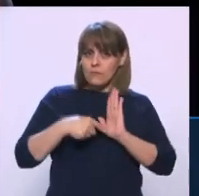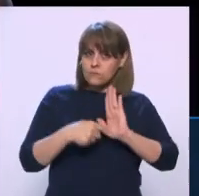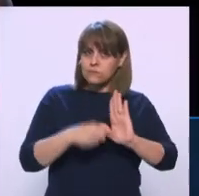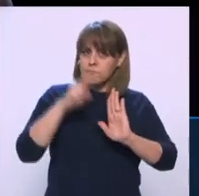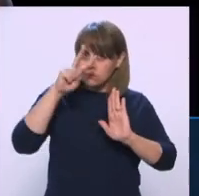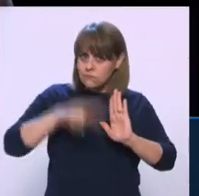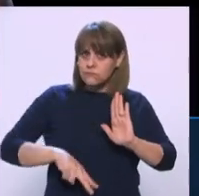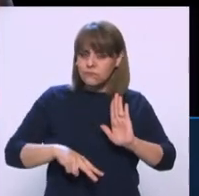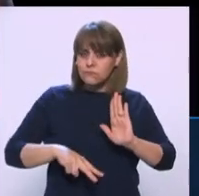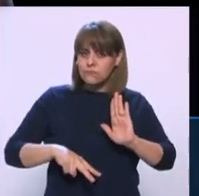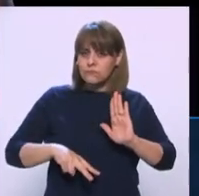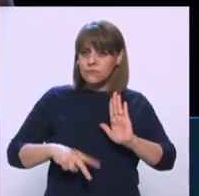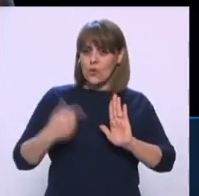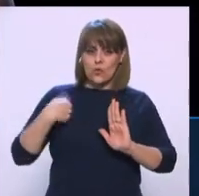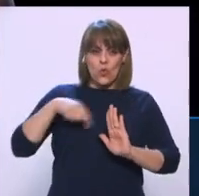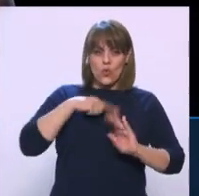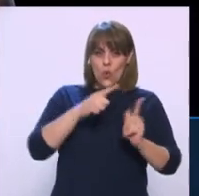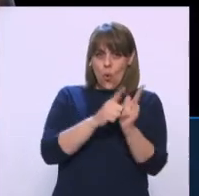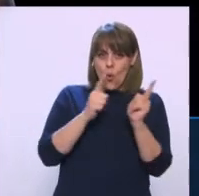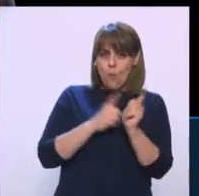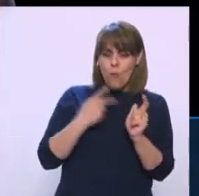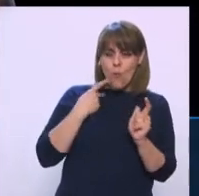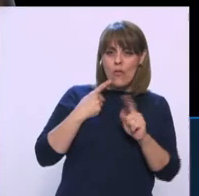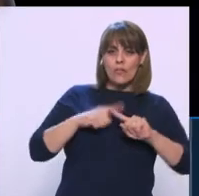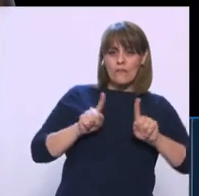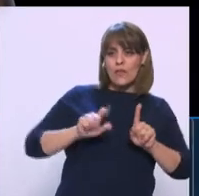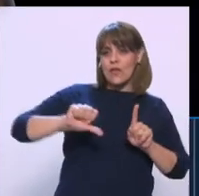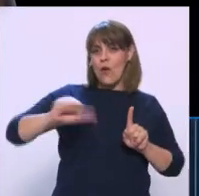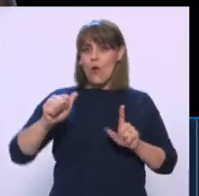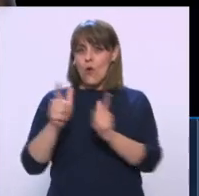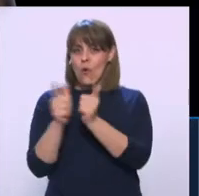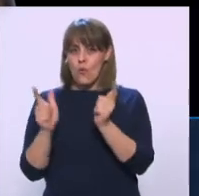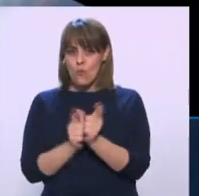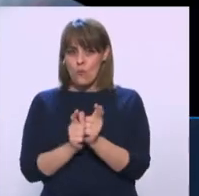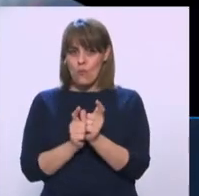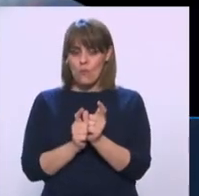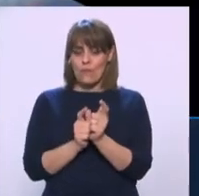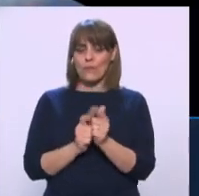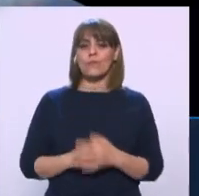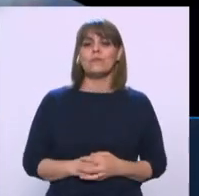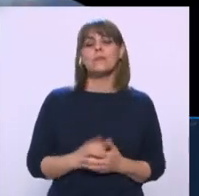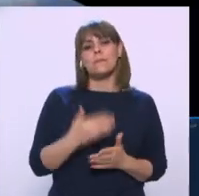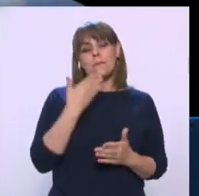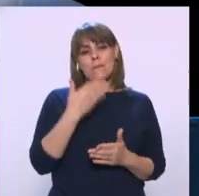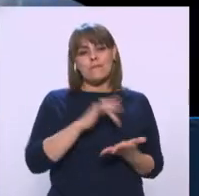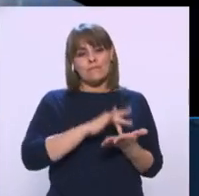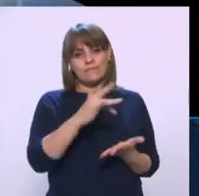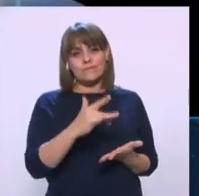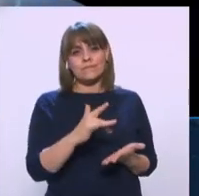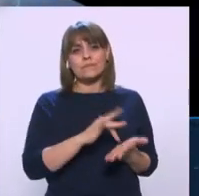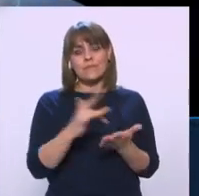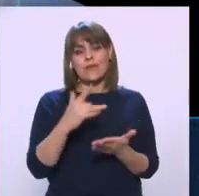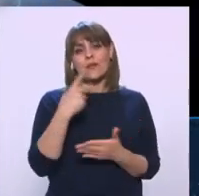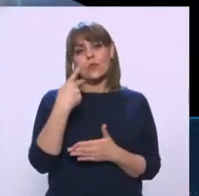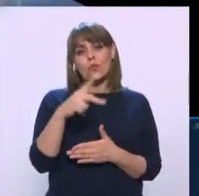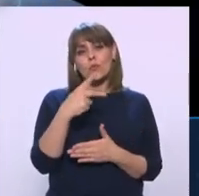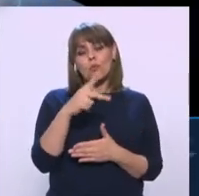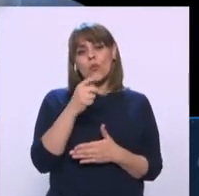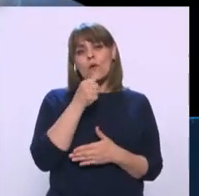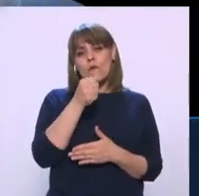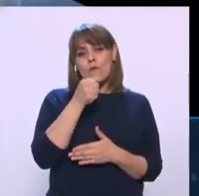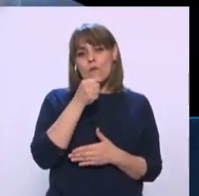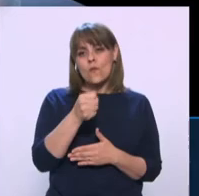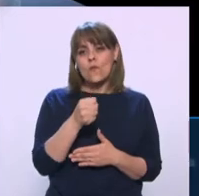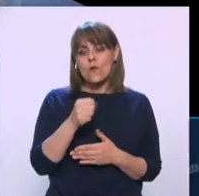Que no son igual Que los partidos Políticos tradicionales Muy bien Alberto Muchas gracias Gracias por tu Por tu